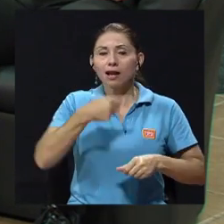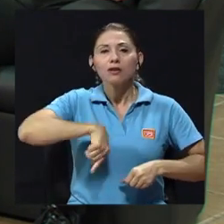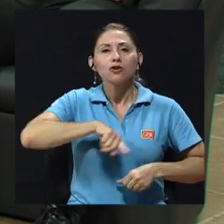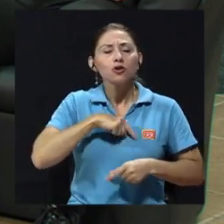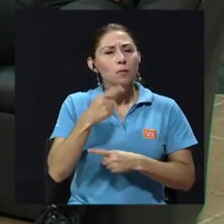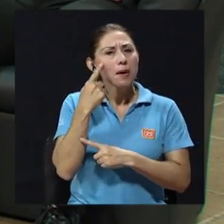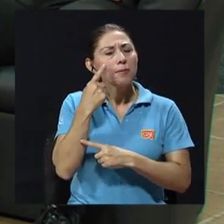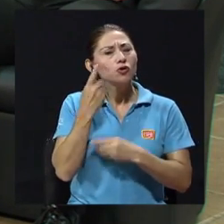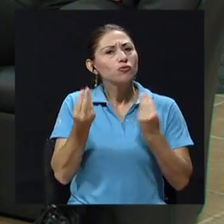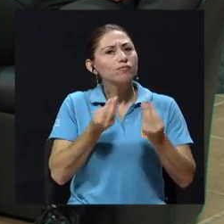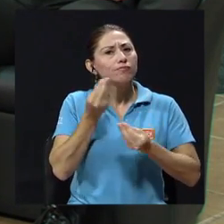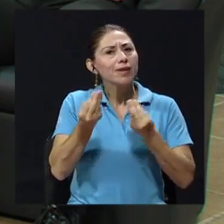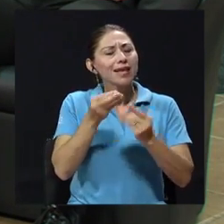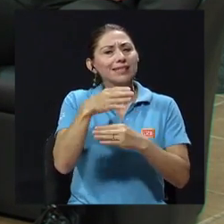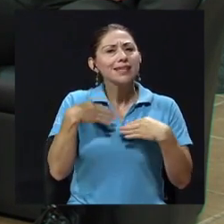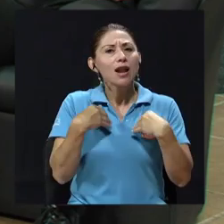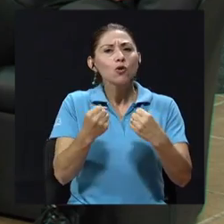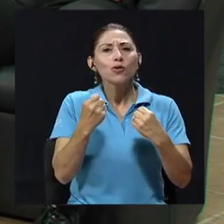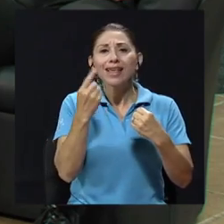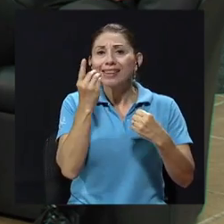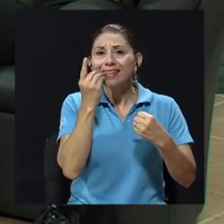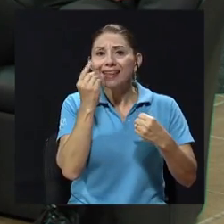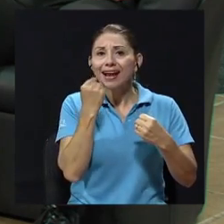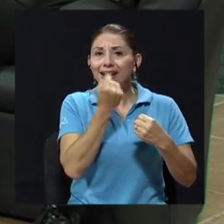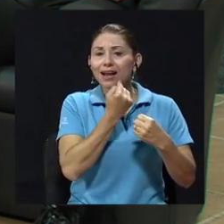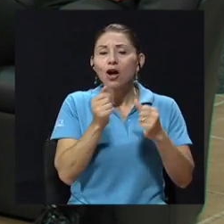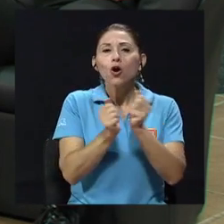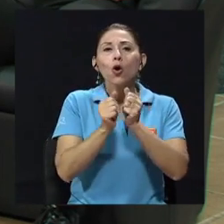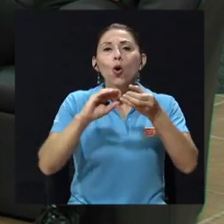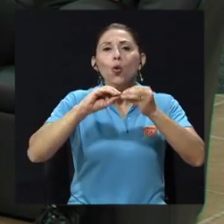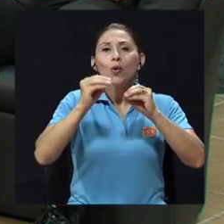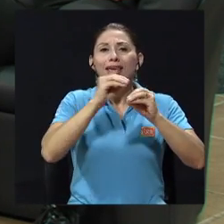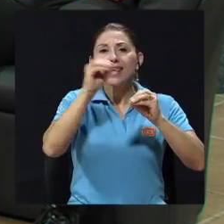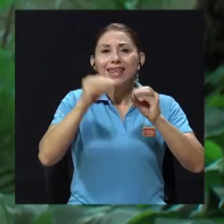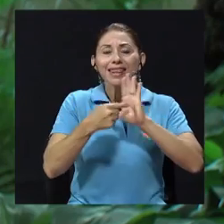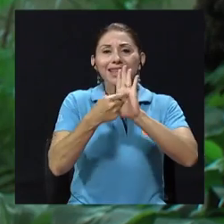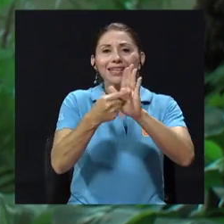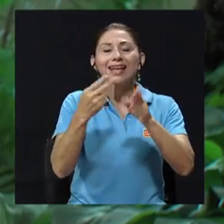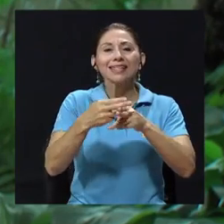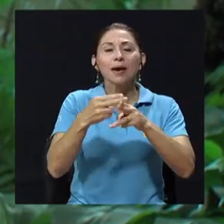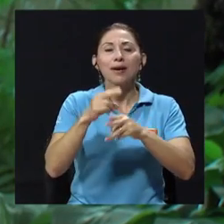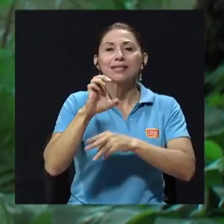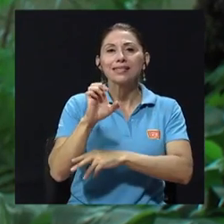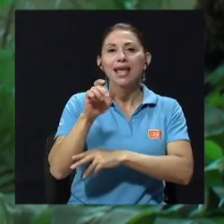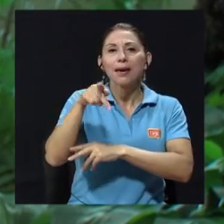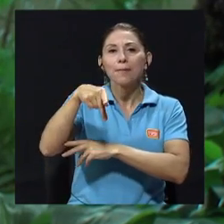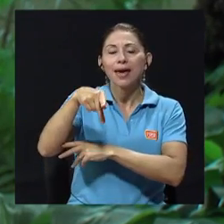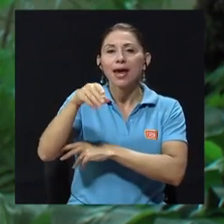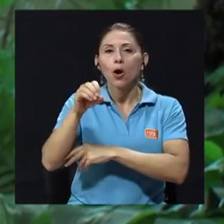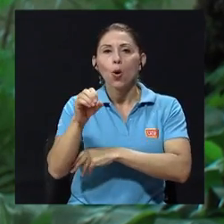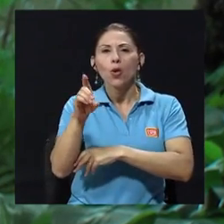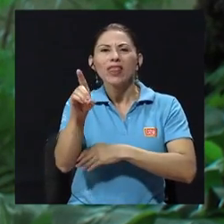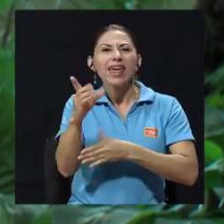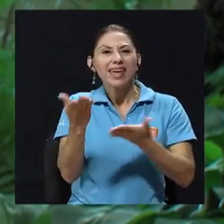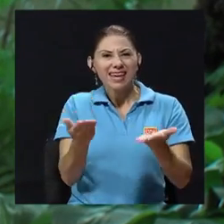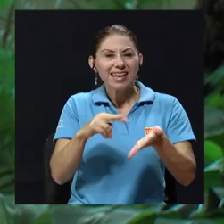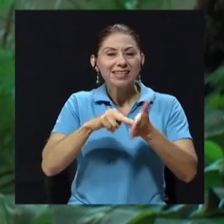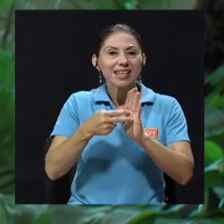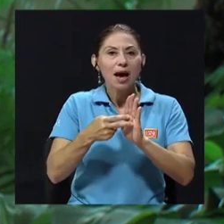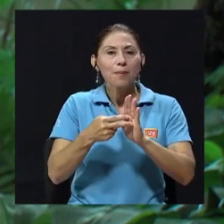cuál es el estado de la salud buco-dental con un índice que se llama el índice CPOD. C-P-O-D.